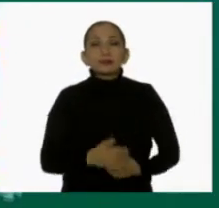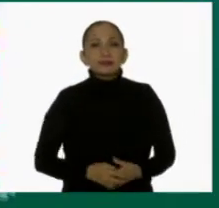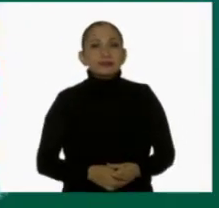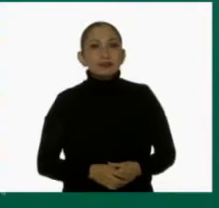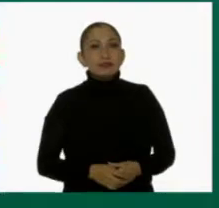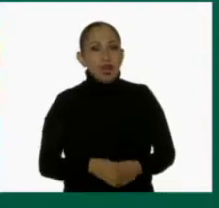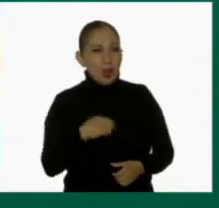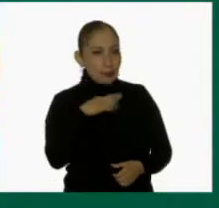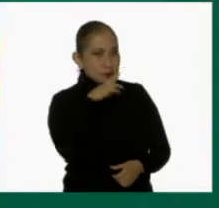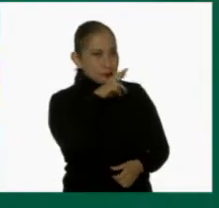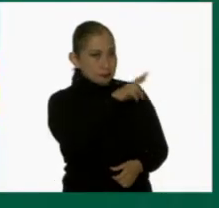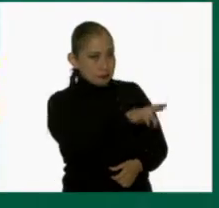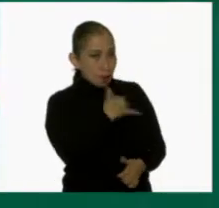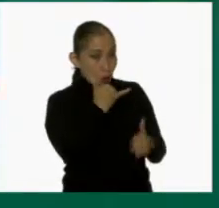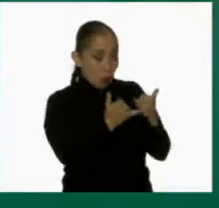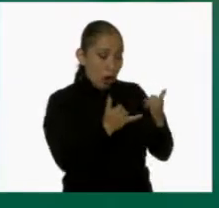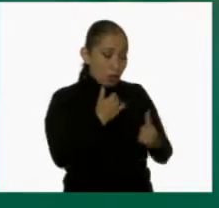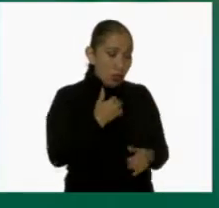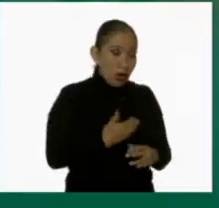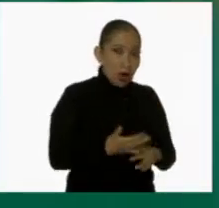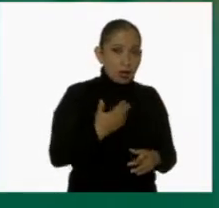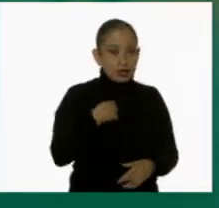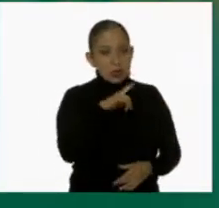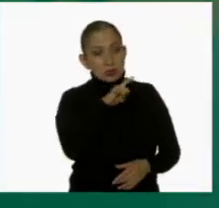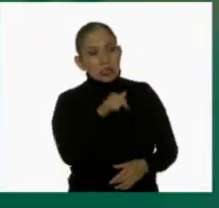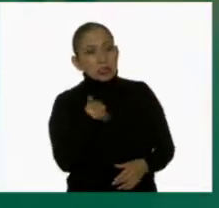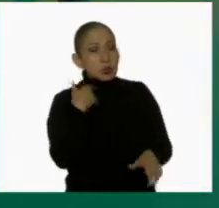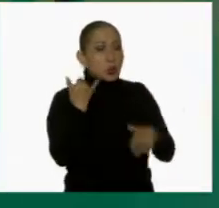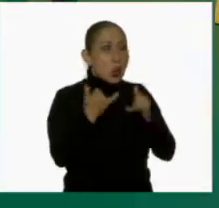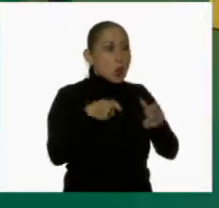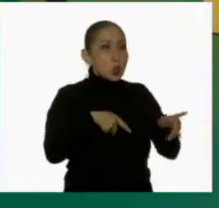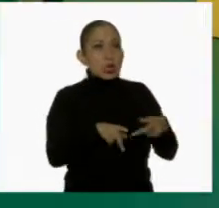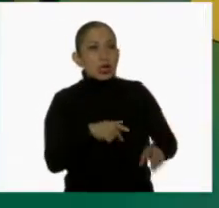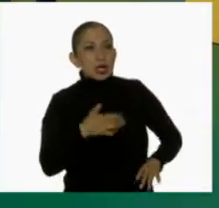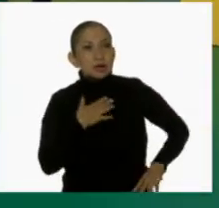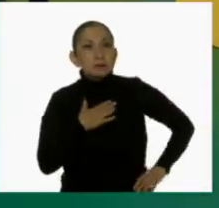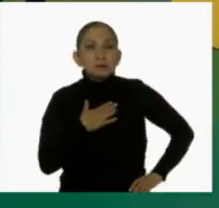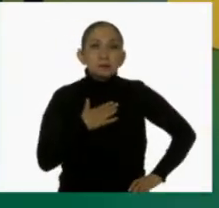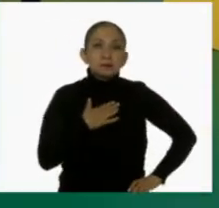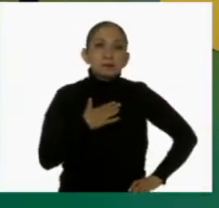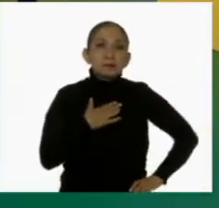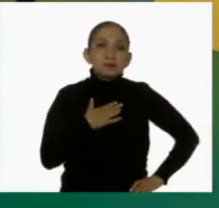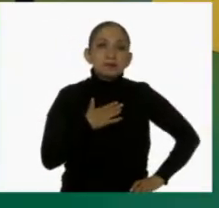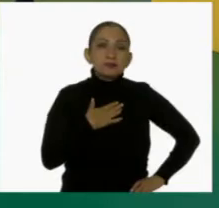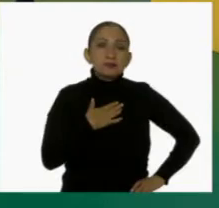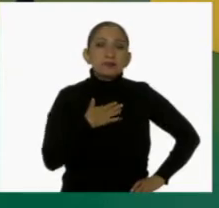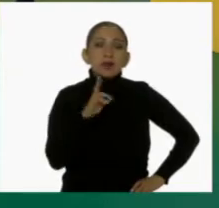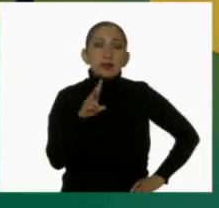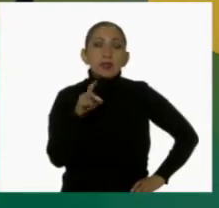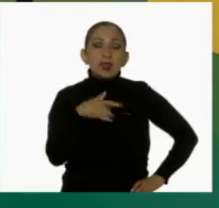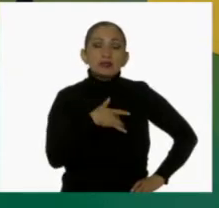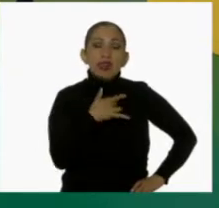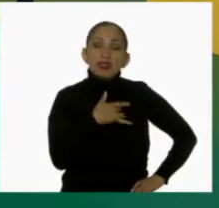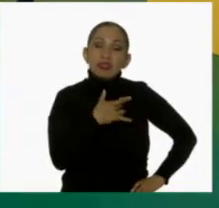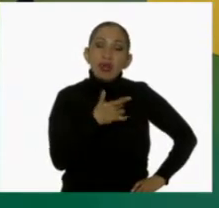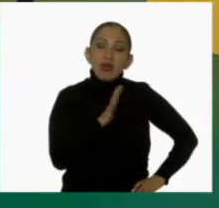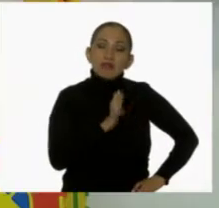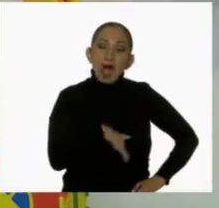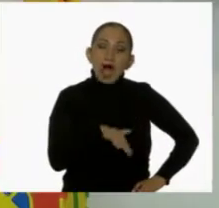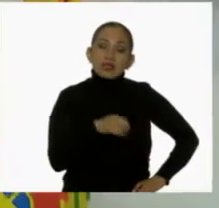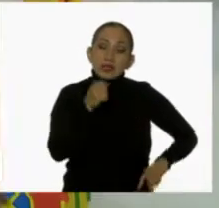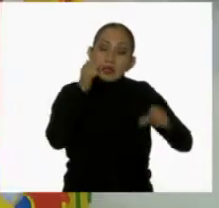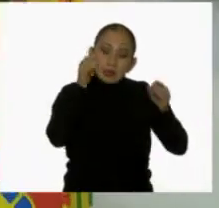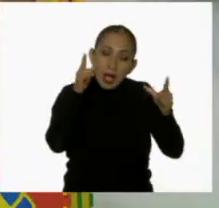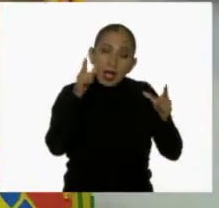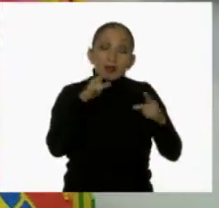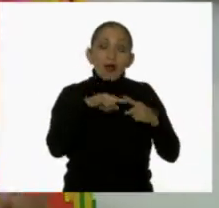Te voy a responder como un jugador que está después del partido. y bueno, me siento un poco más despierto